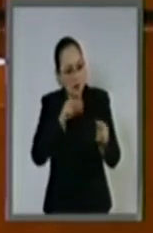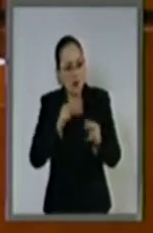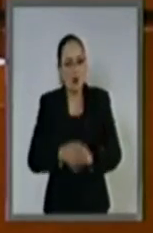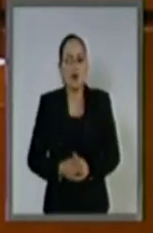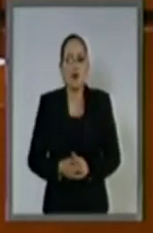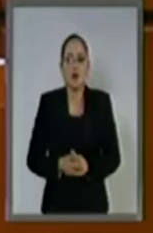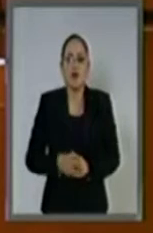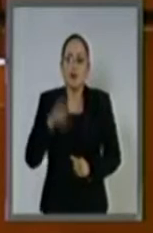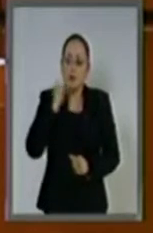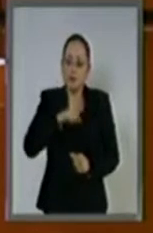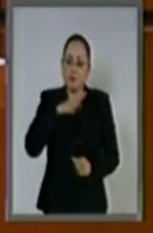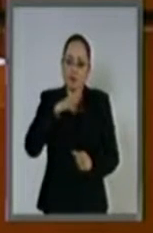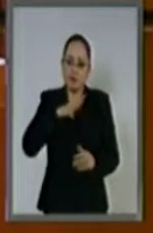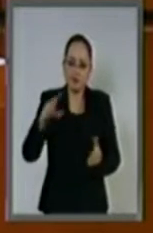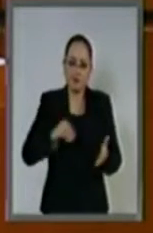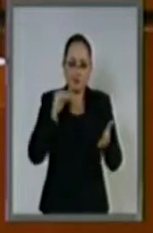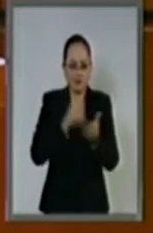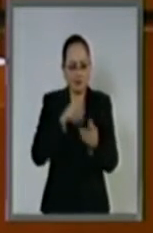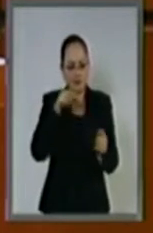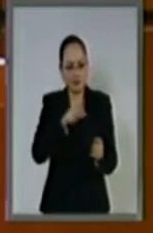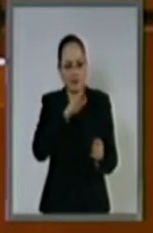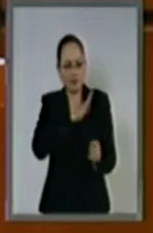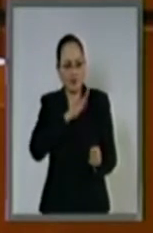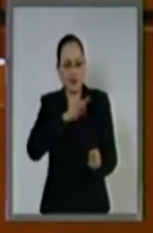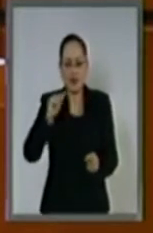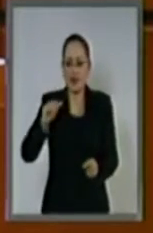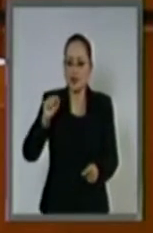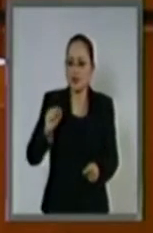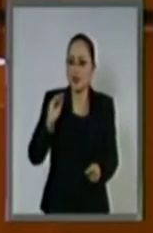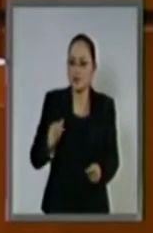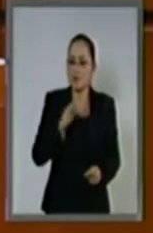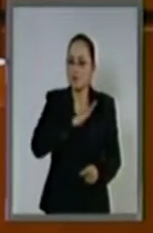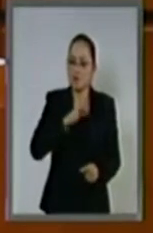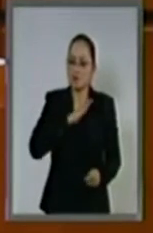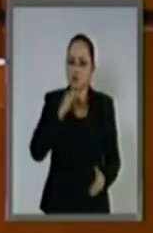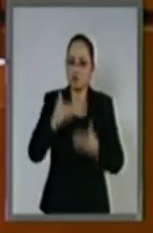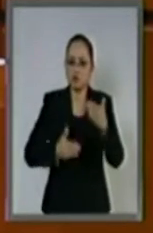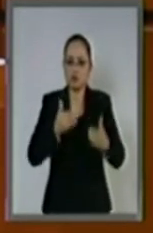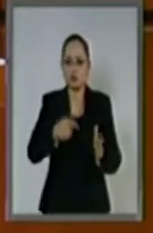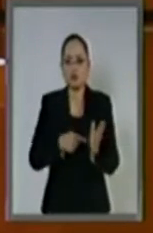mecanismos por medio de los cuales la Auditoría Superior de la Federación